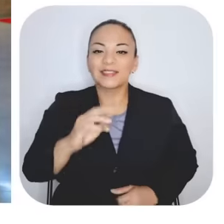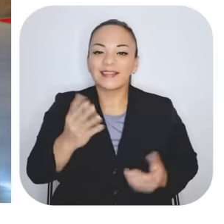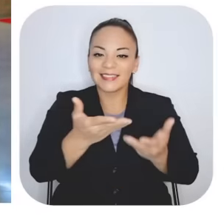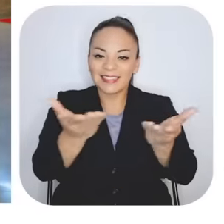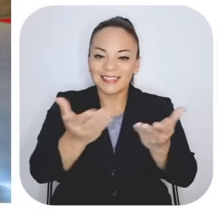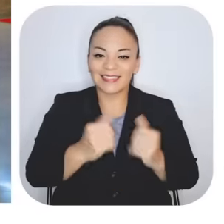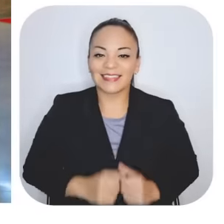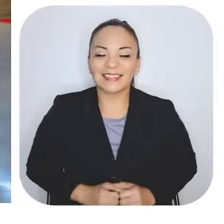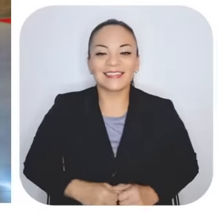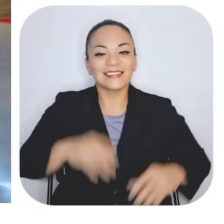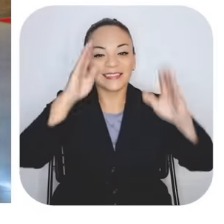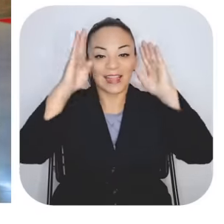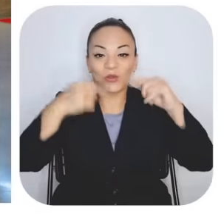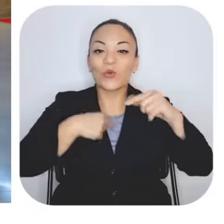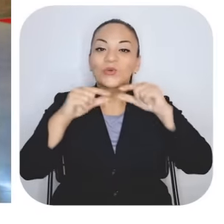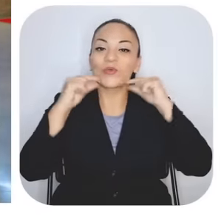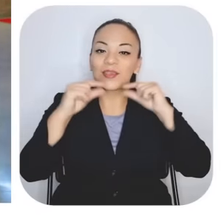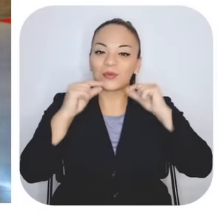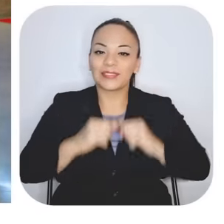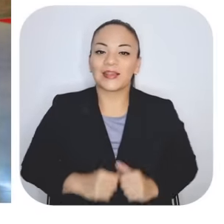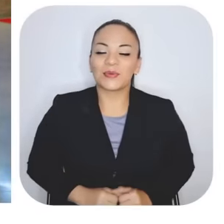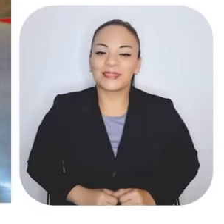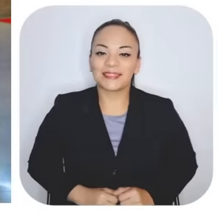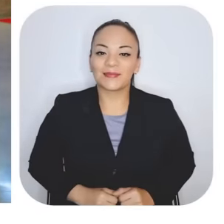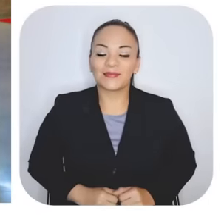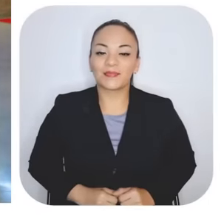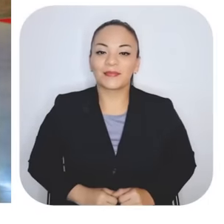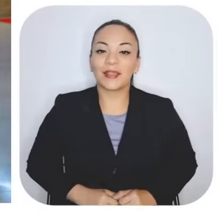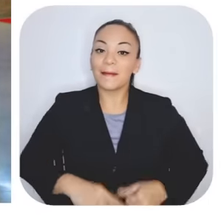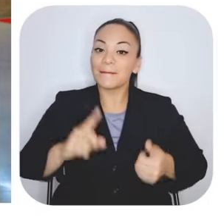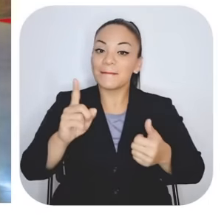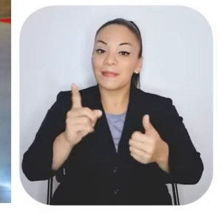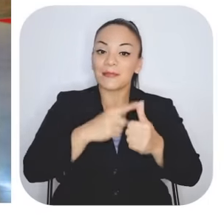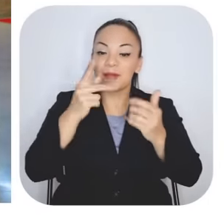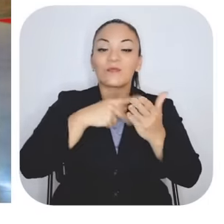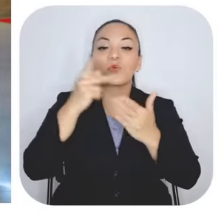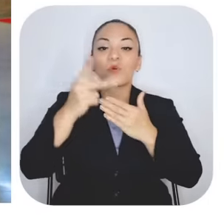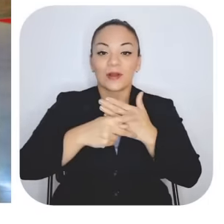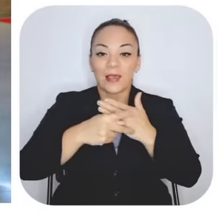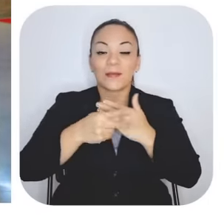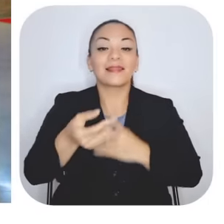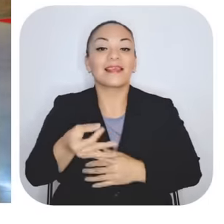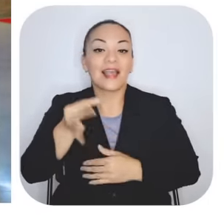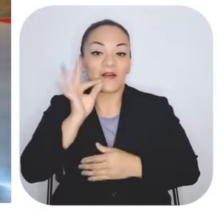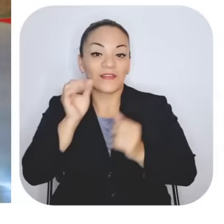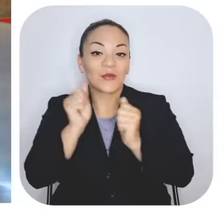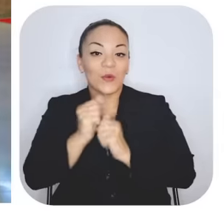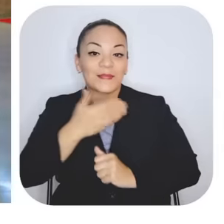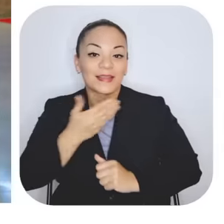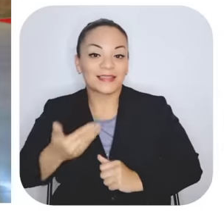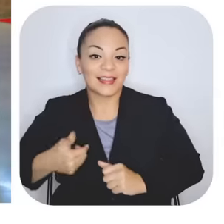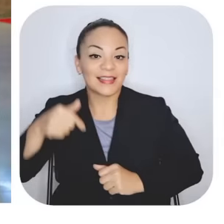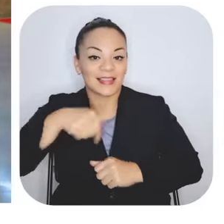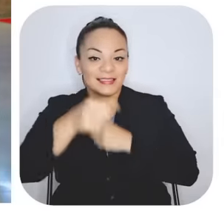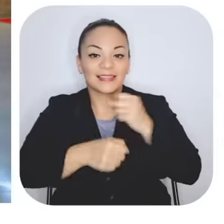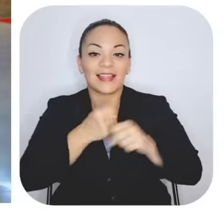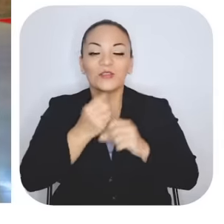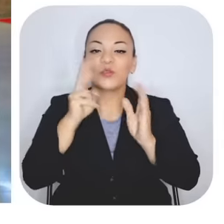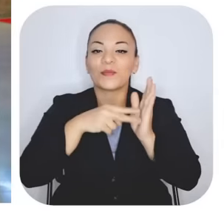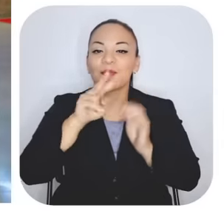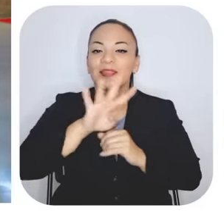Compachotas, los saluda Rodrigo Chávez. Este es el primer programa Cafeteando con el Presidente del año 2024.